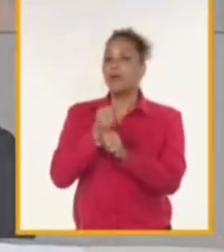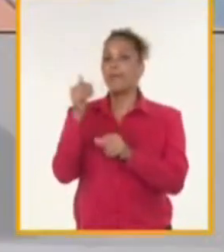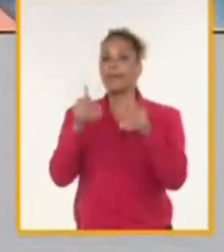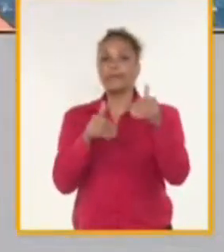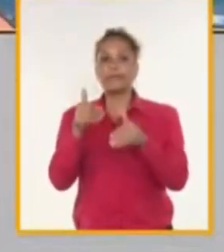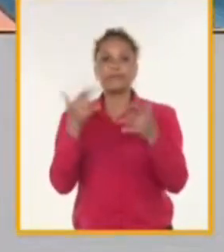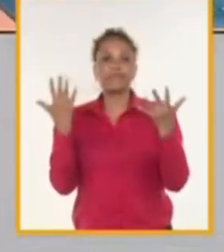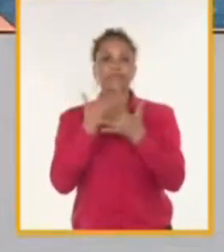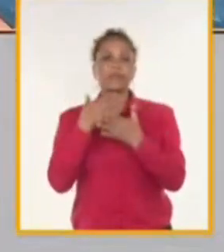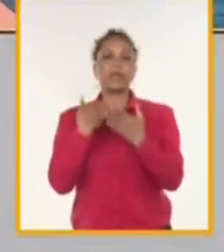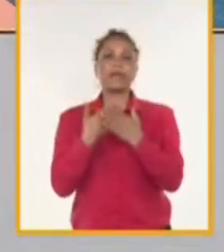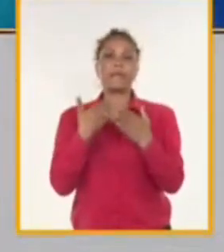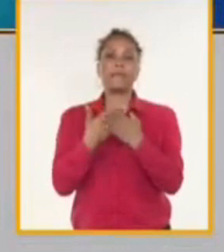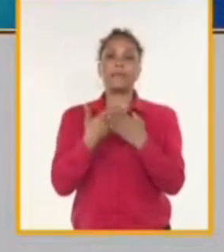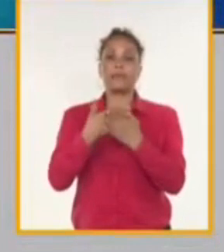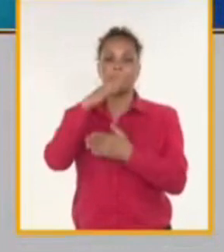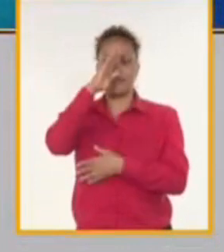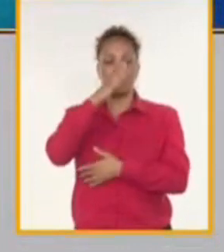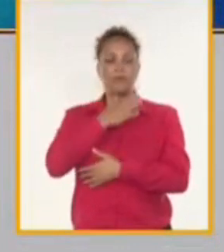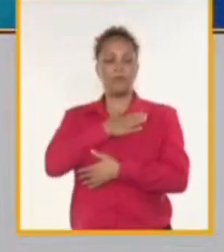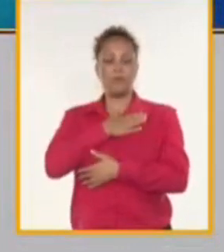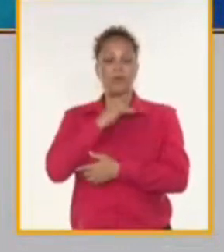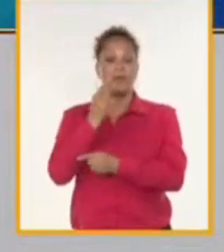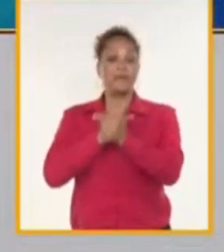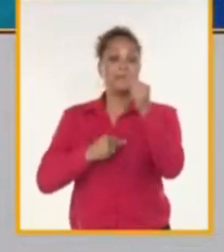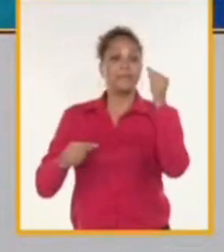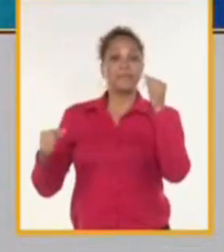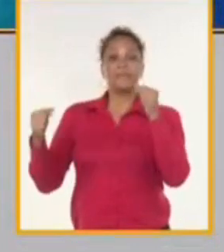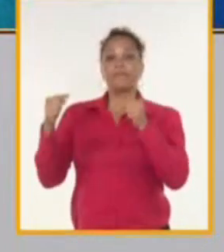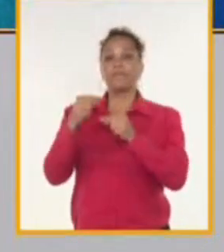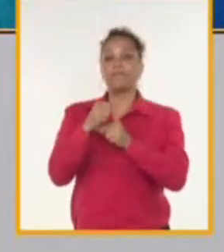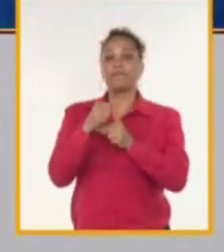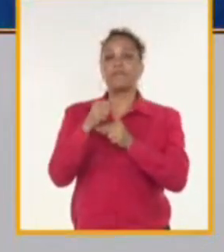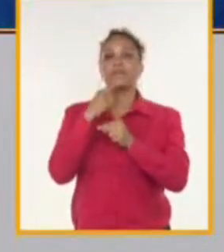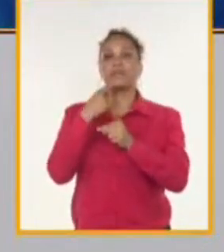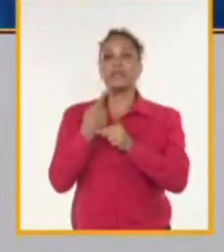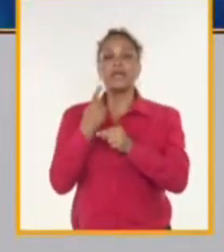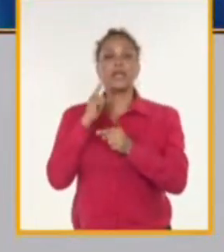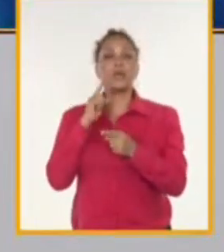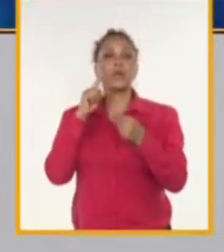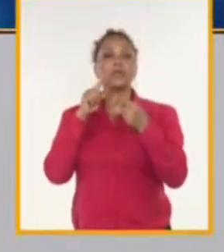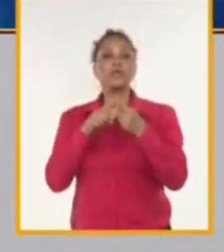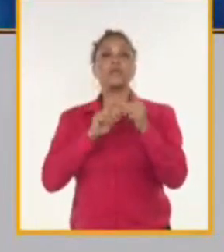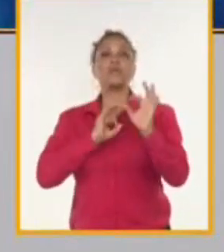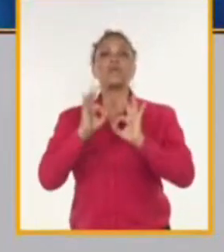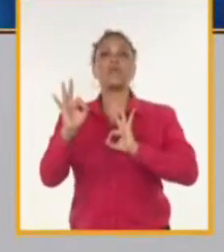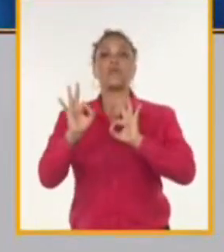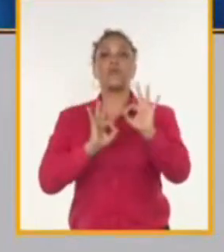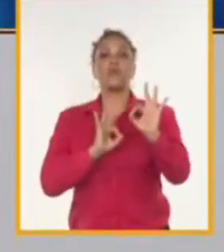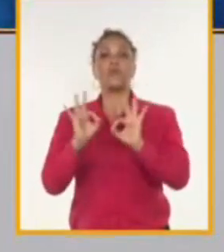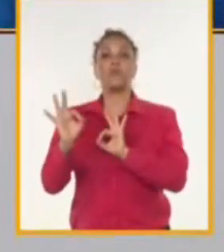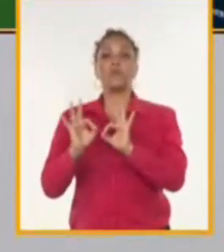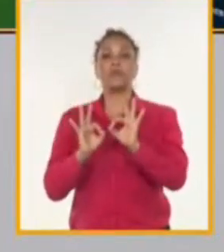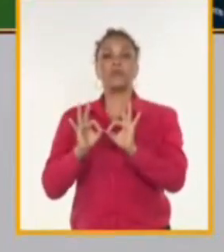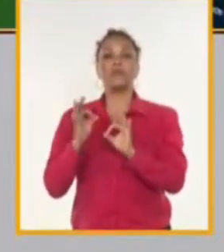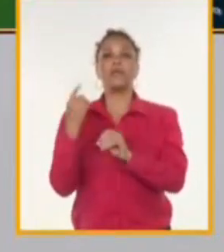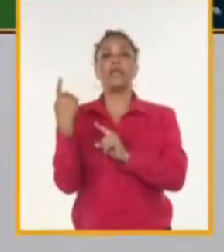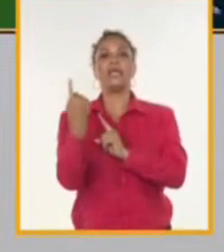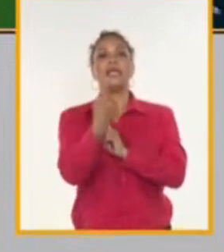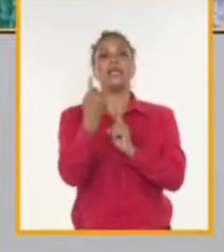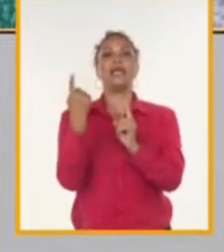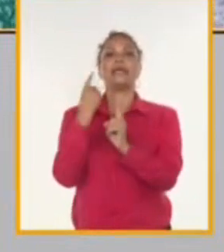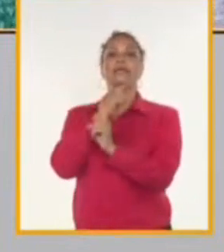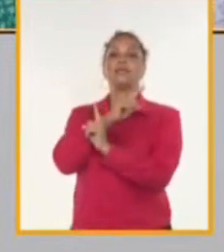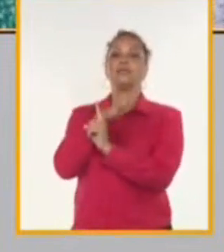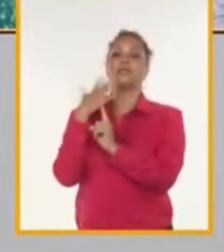cubanas y sobre todo cuidando en todo momento la protección del entorno y el medio